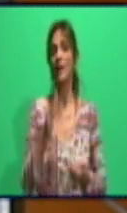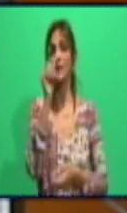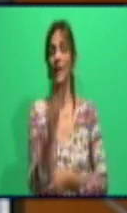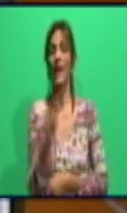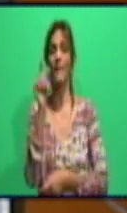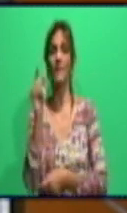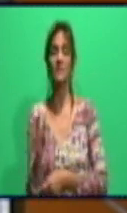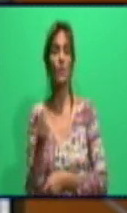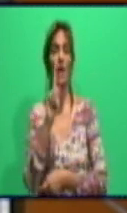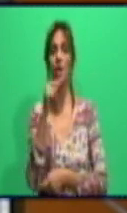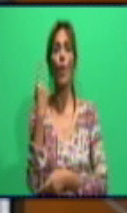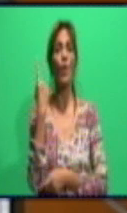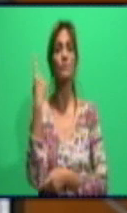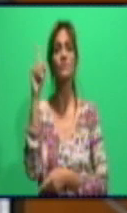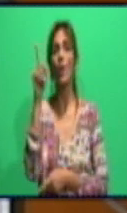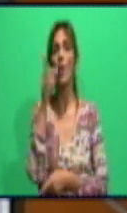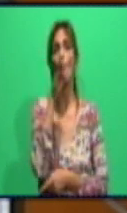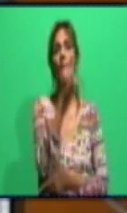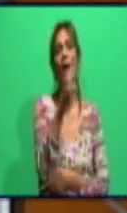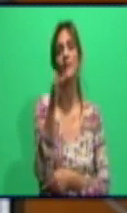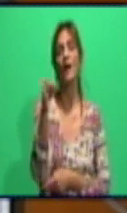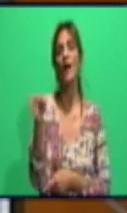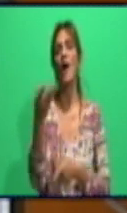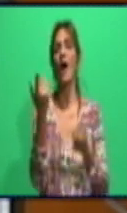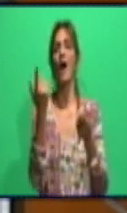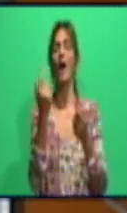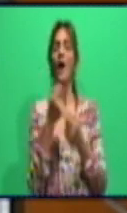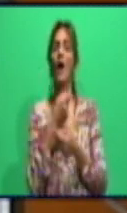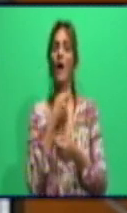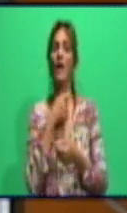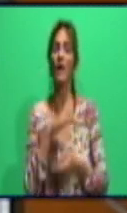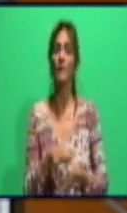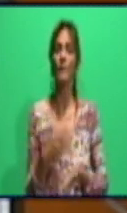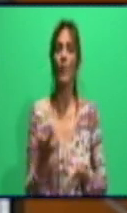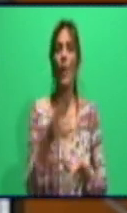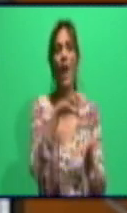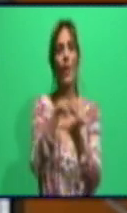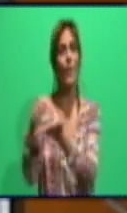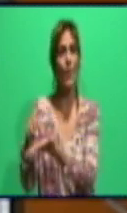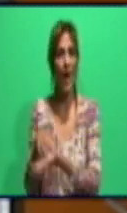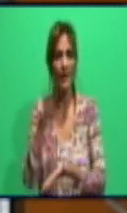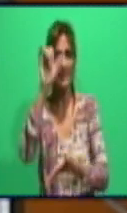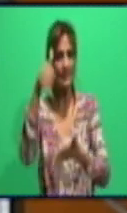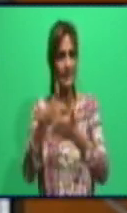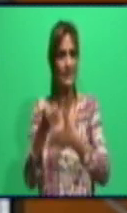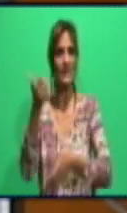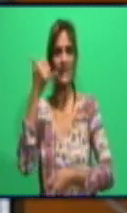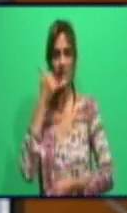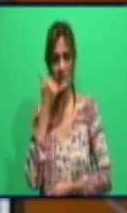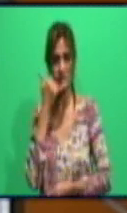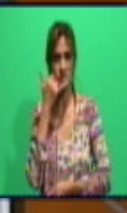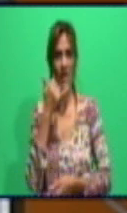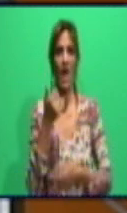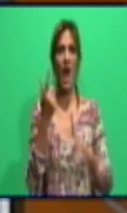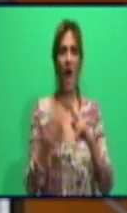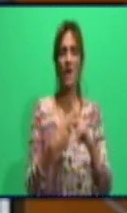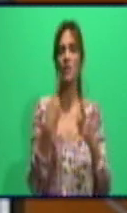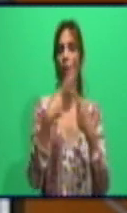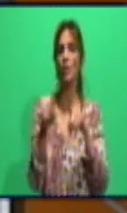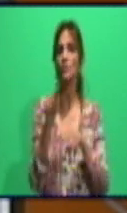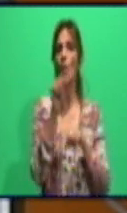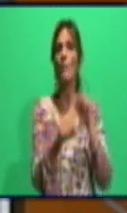solo en la oficina que tradicionalmente se atiende, el caso de Bayamo, los agentes, sino hemos habilitado otros puntos de